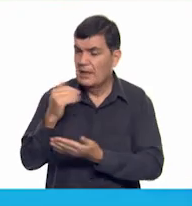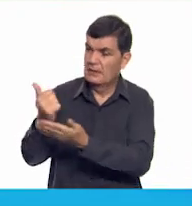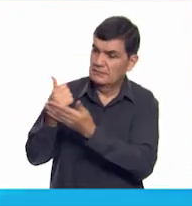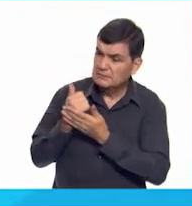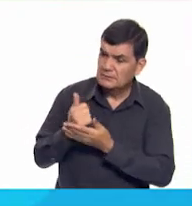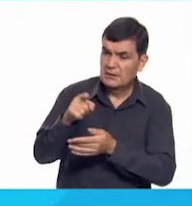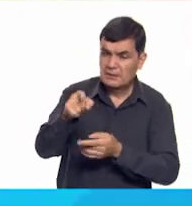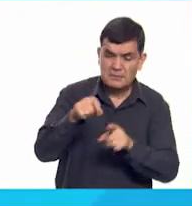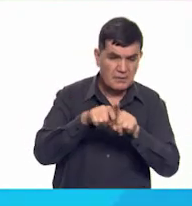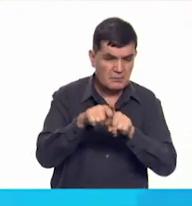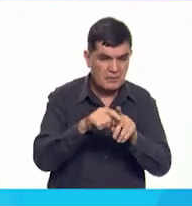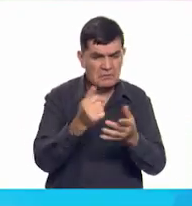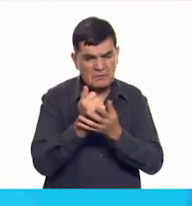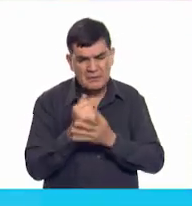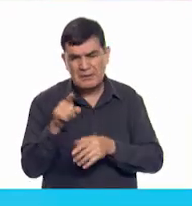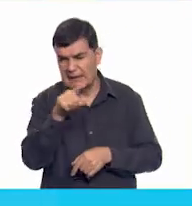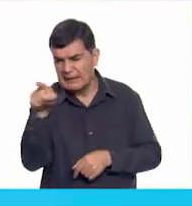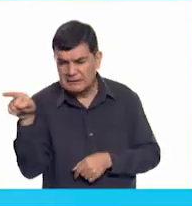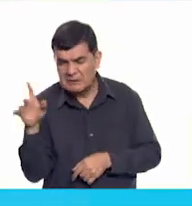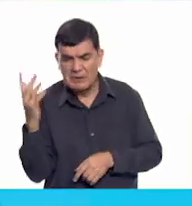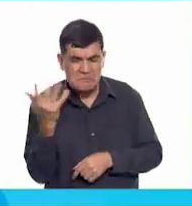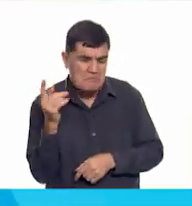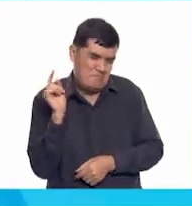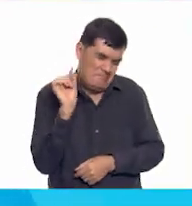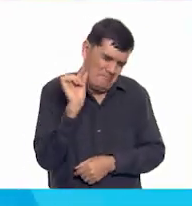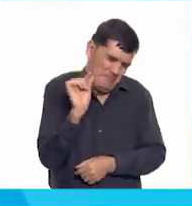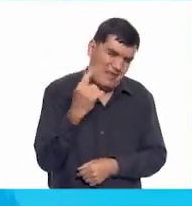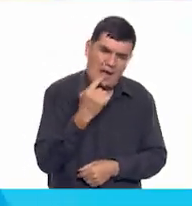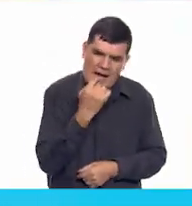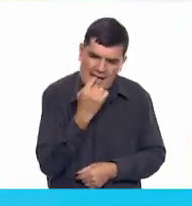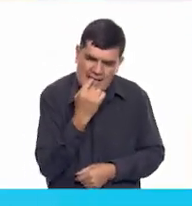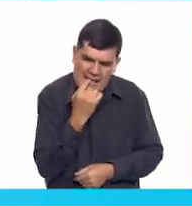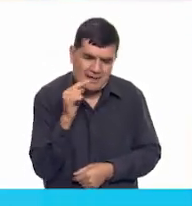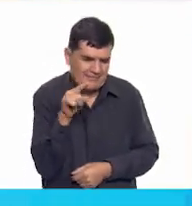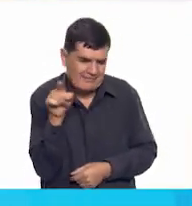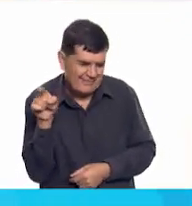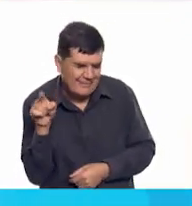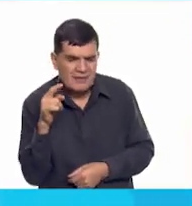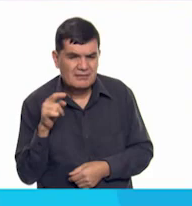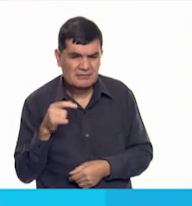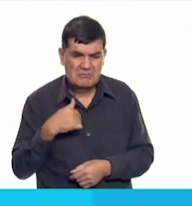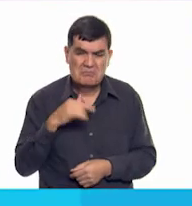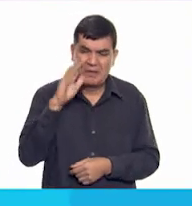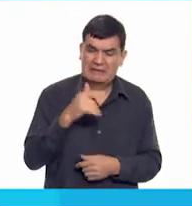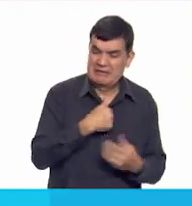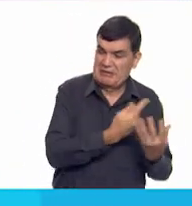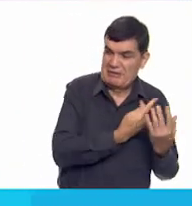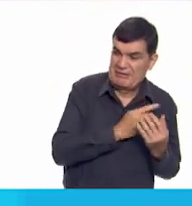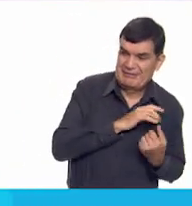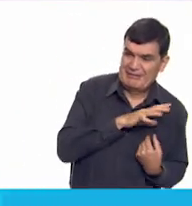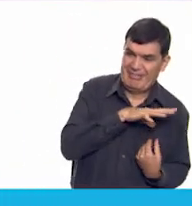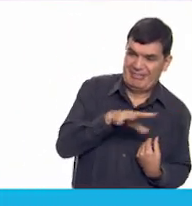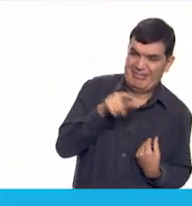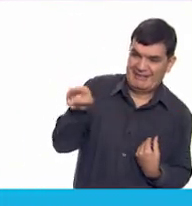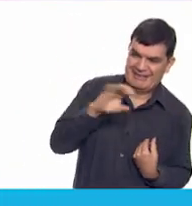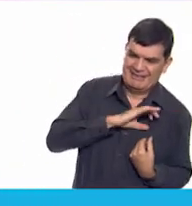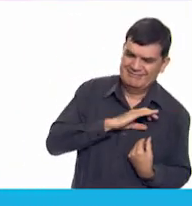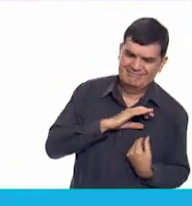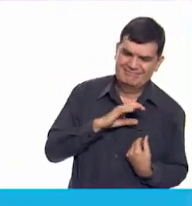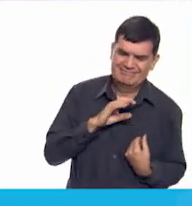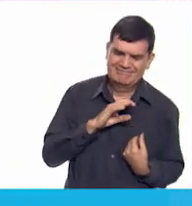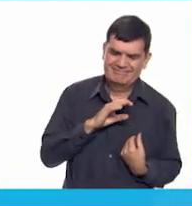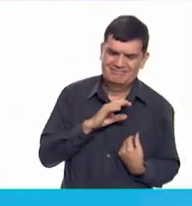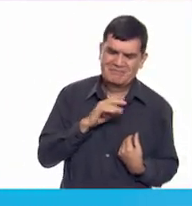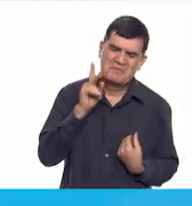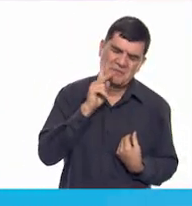hermanito se ponen un poquito celosos y dicen que ya no los queremos. yo trato de ponerme